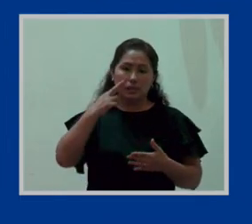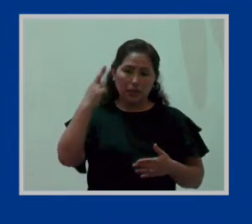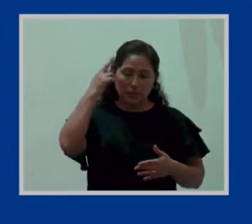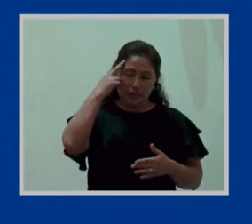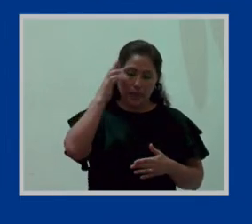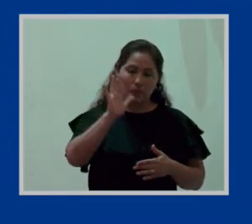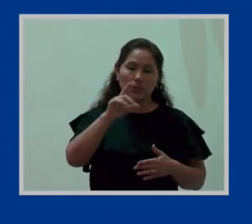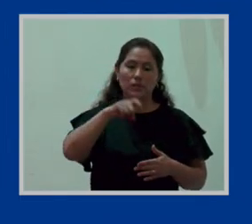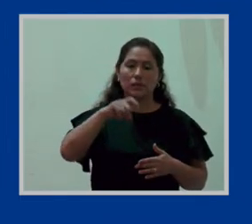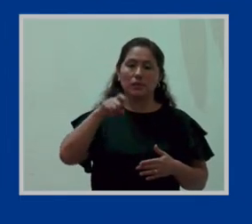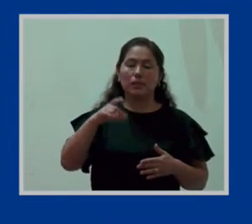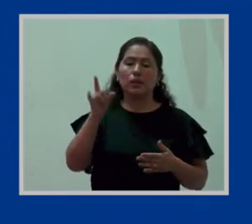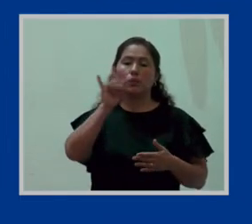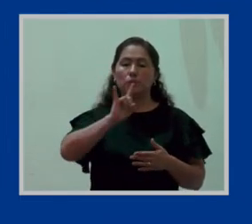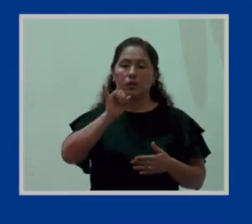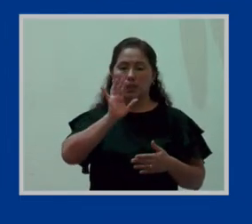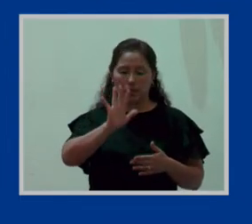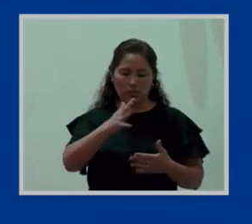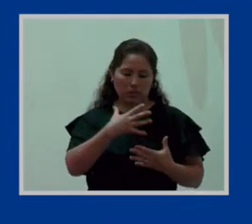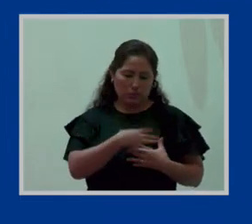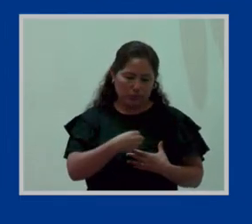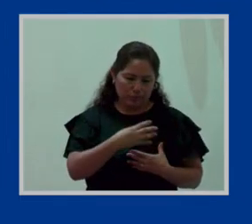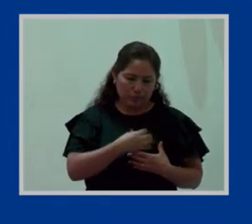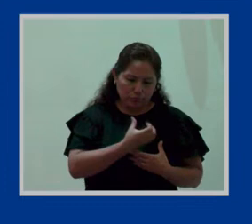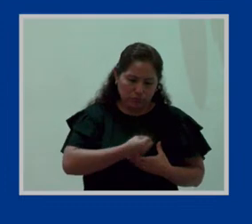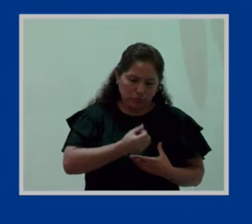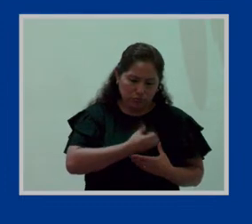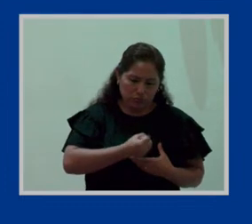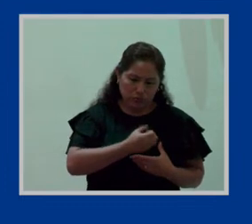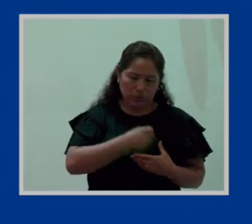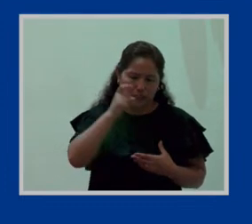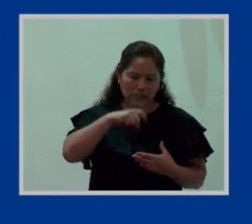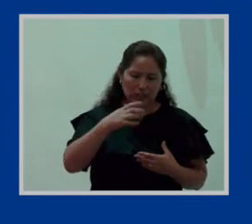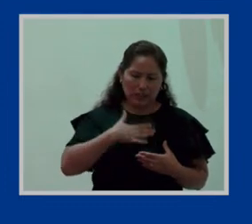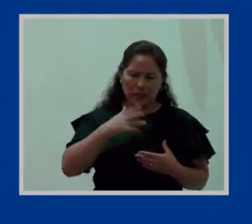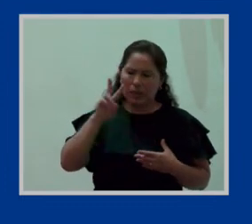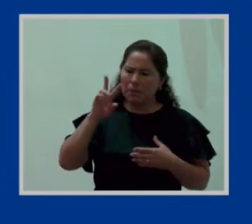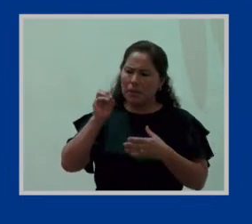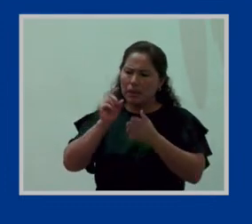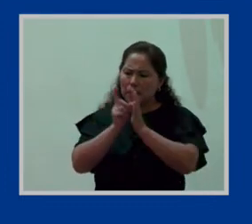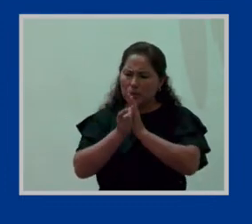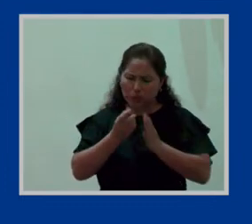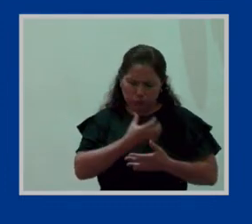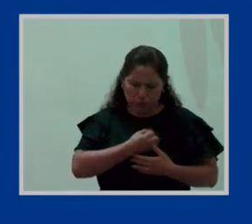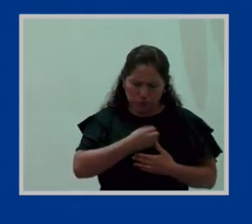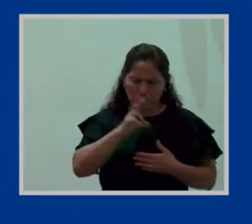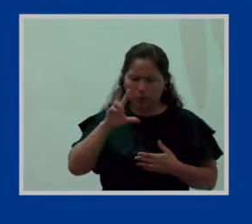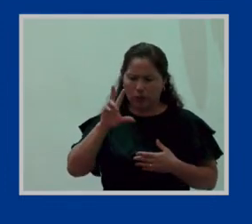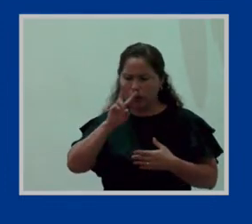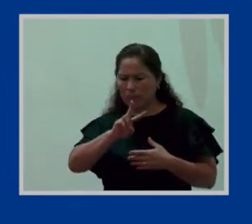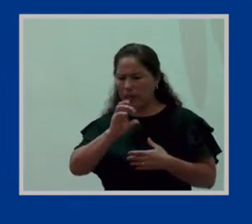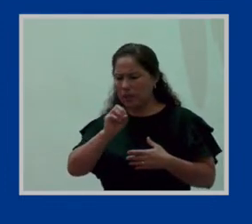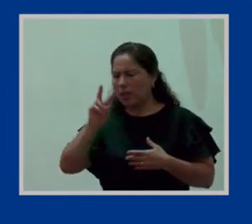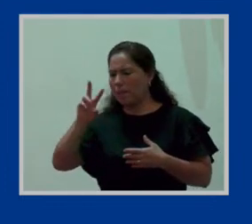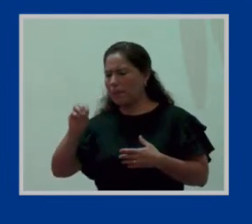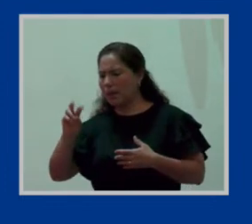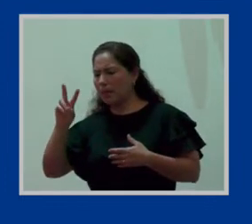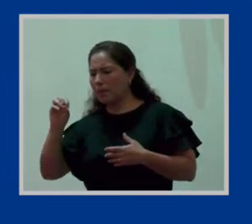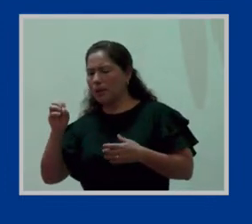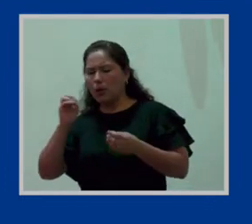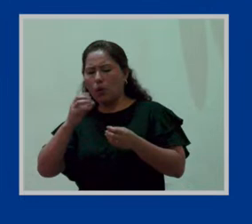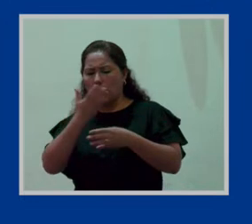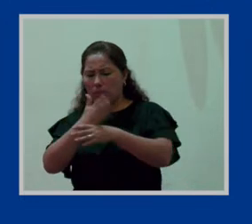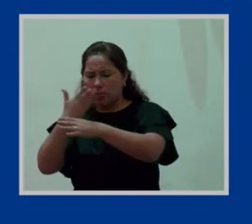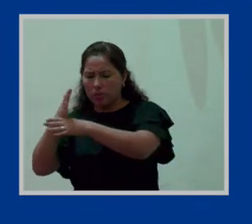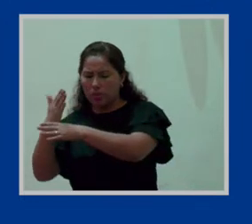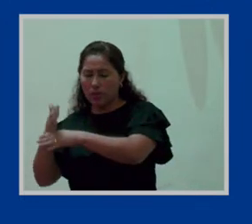utiliza el lactario sea que necesite 20 minutos o sea en dos tiempos o sea que necesite lo que se ha